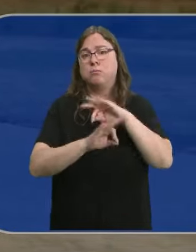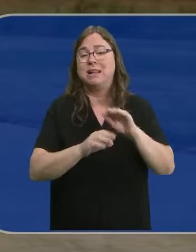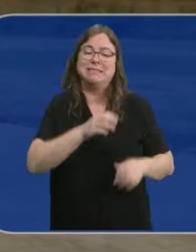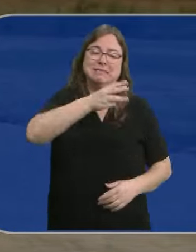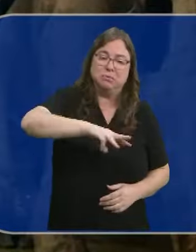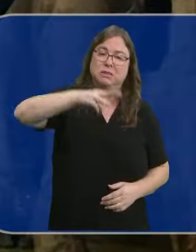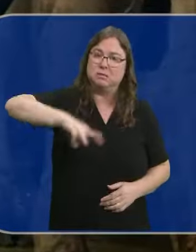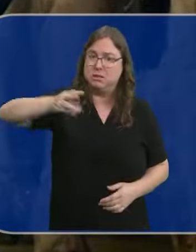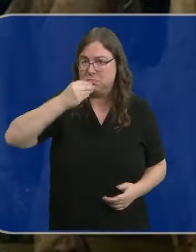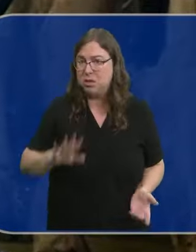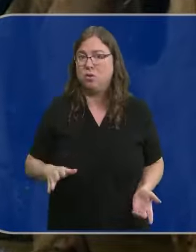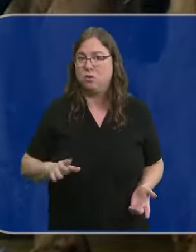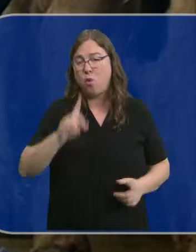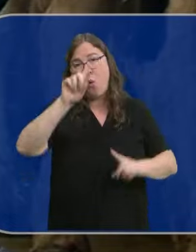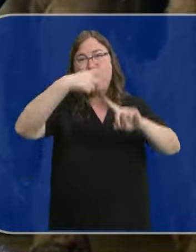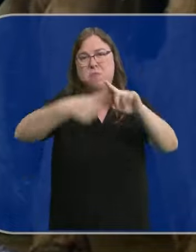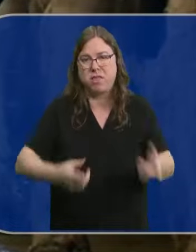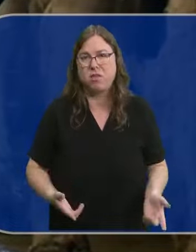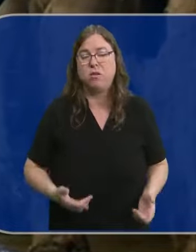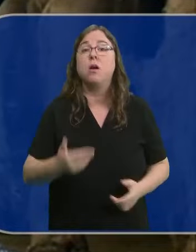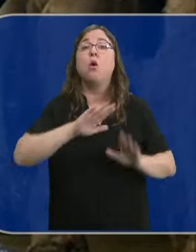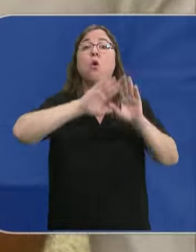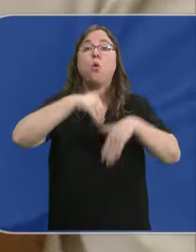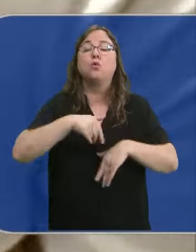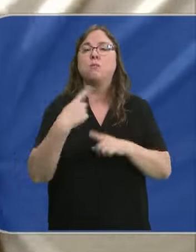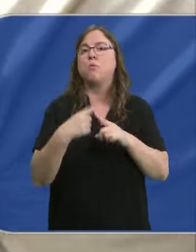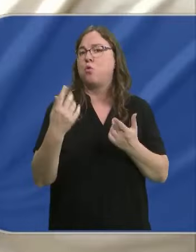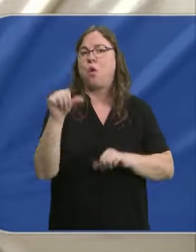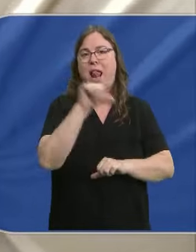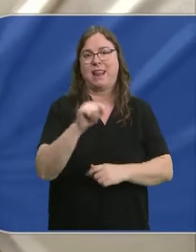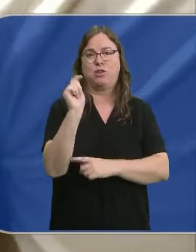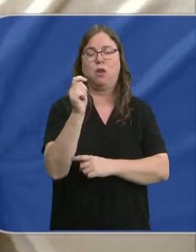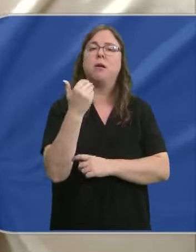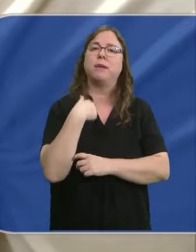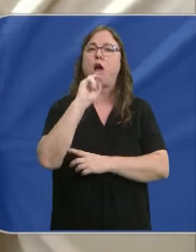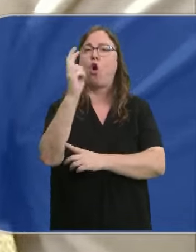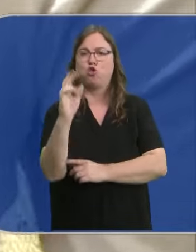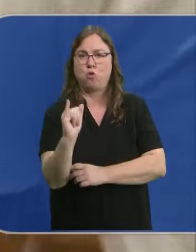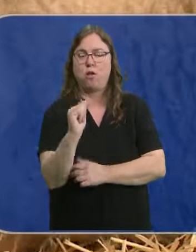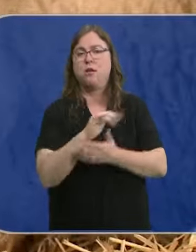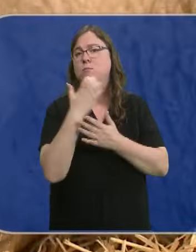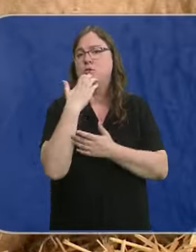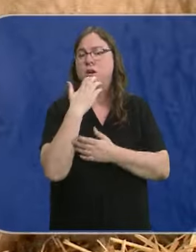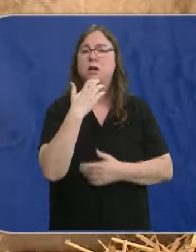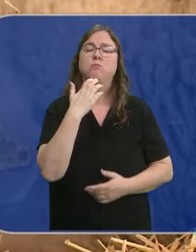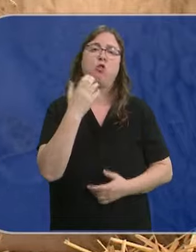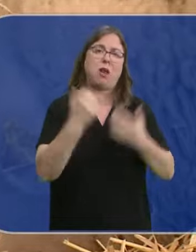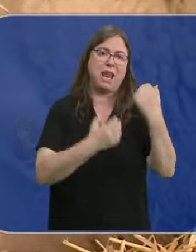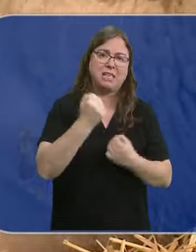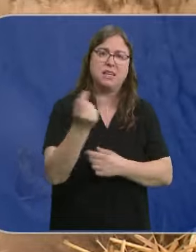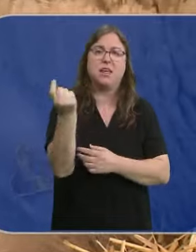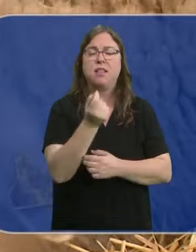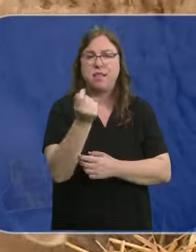trimestralmente? El último producto en su marzo a lista ha sido el aceite de oliva, pero ya está operativa en otros. Hablamos de lácteos, cereal,